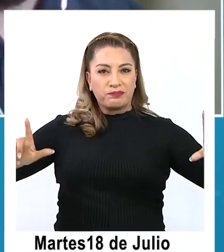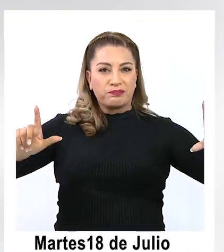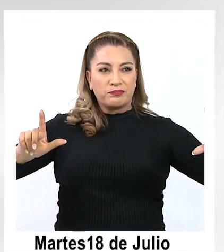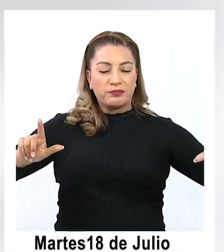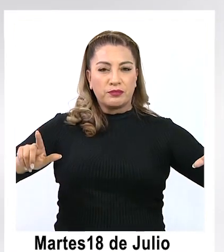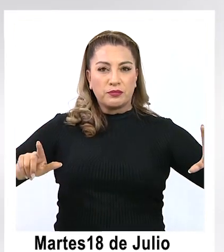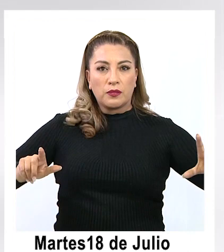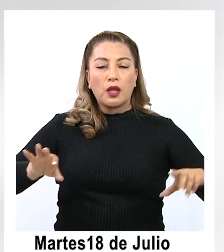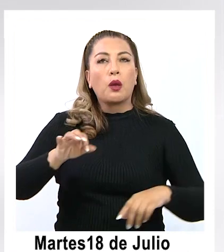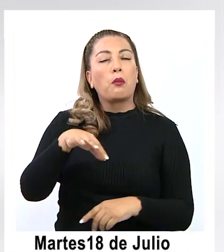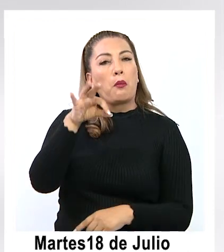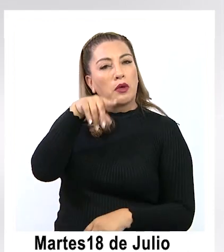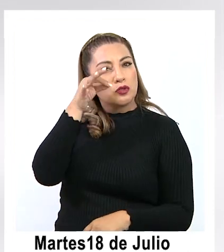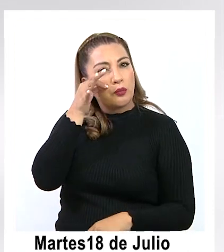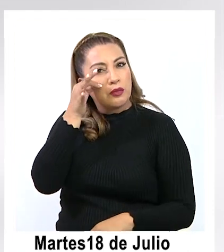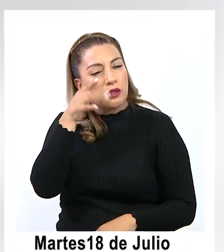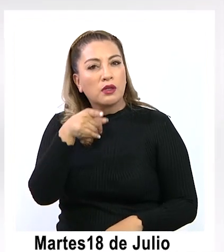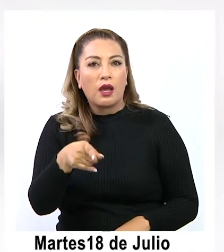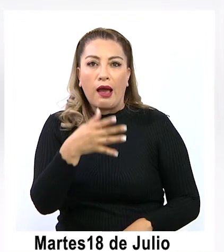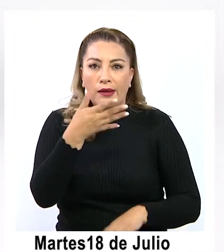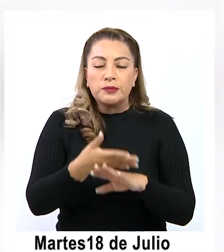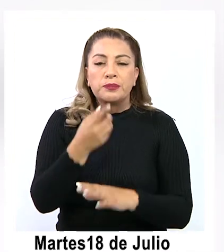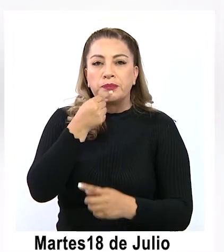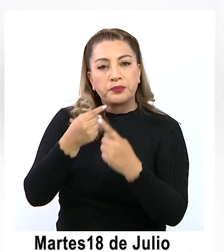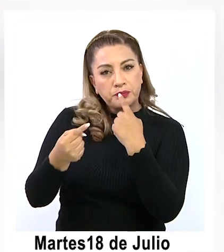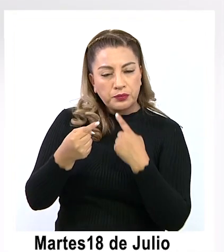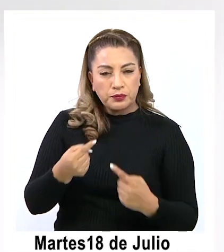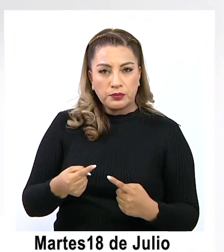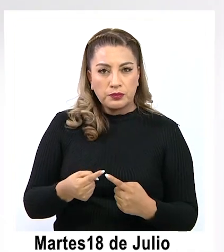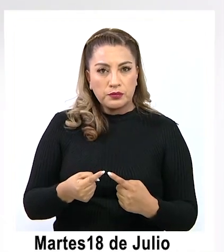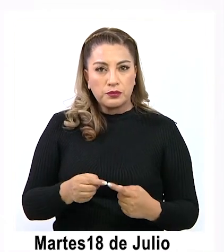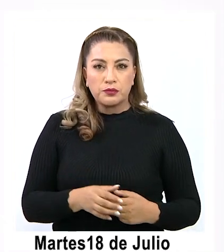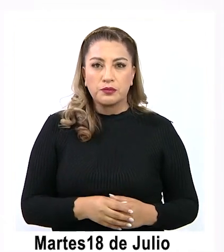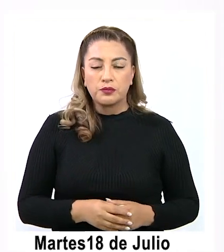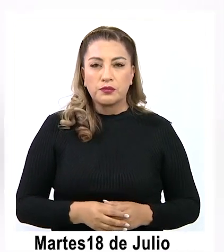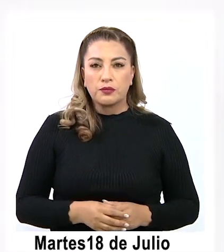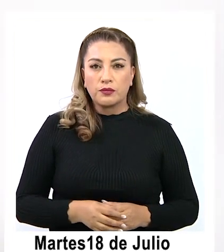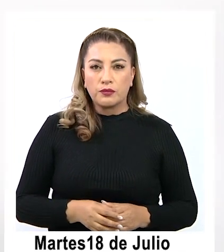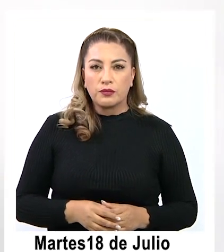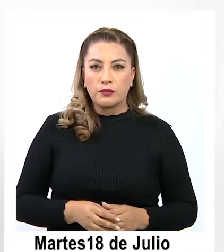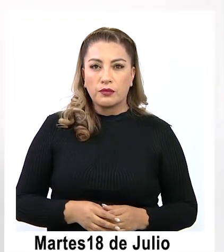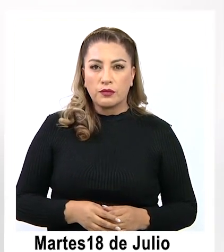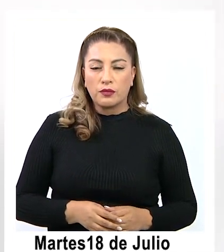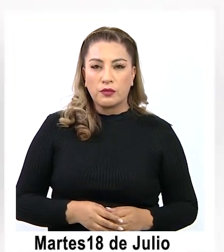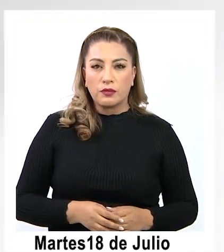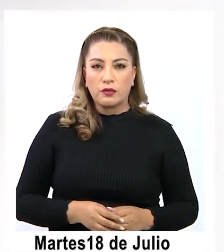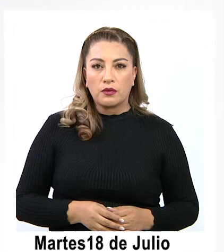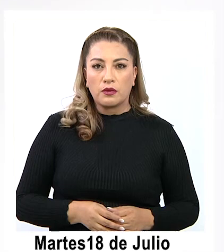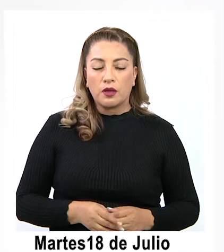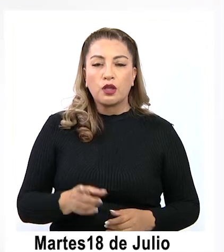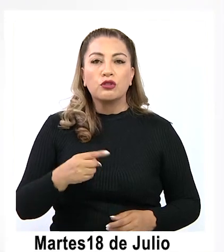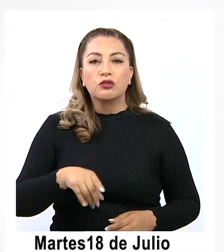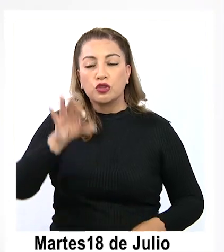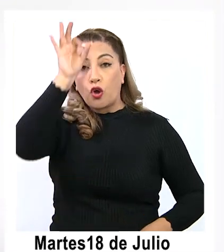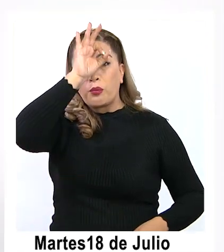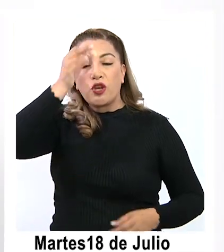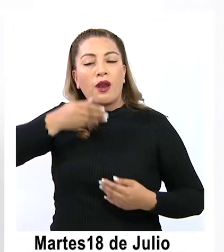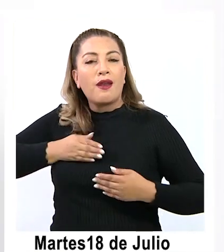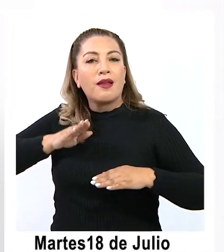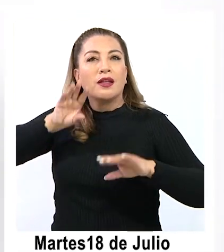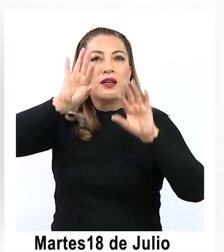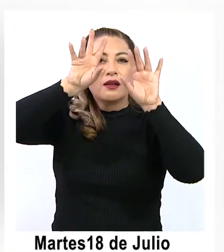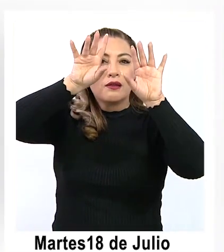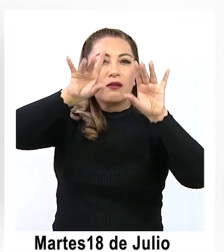web se puede visualizar de inmediato la encuesta y van a poder eh aportar con esta información